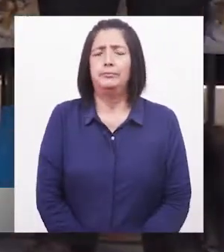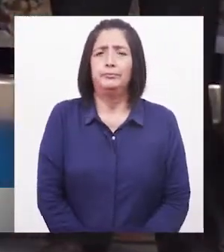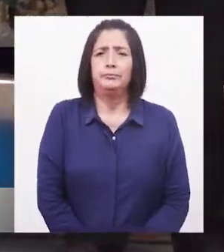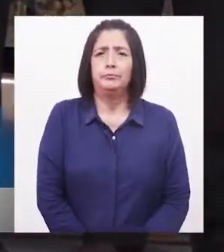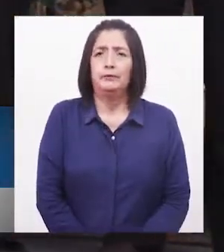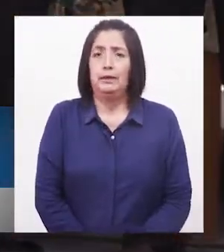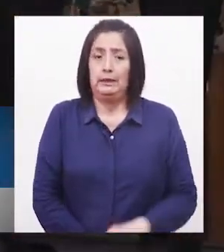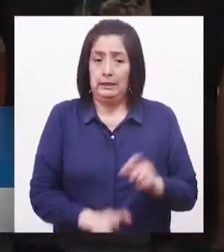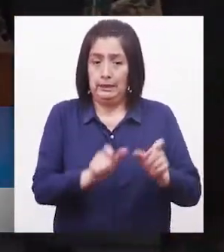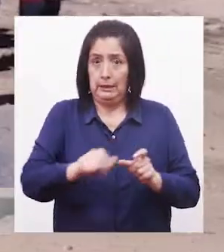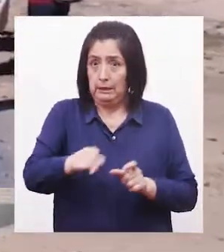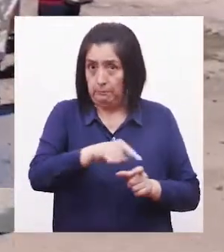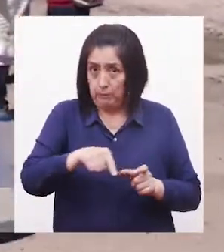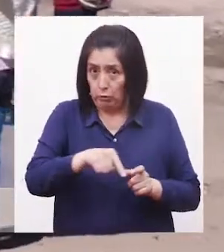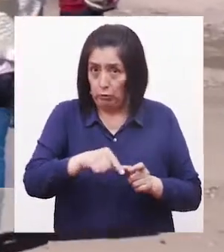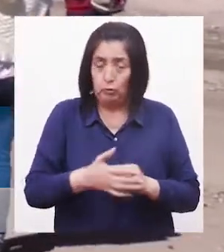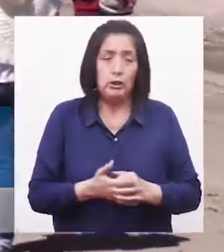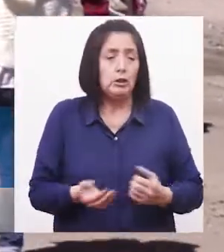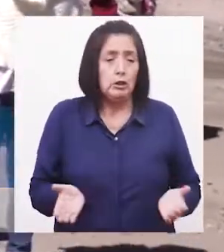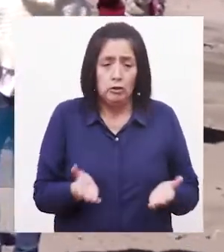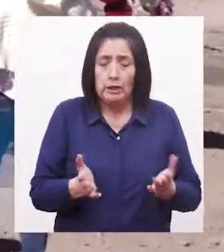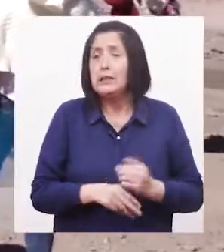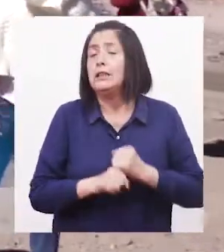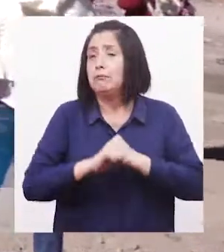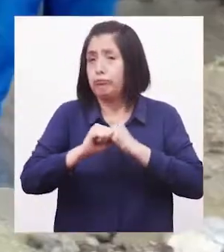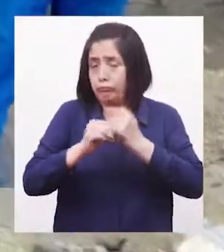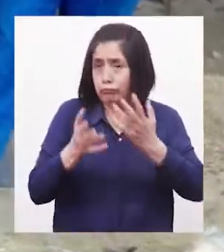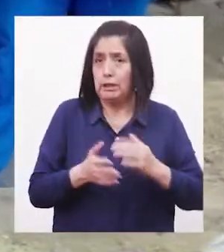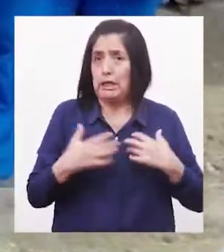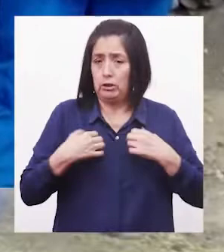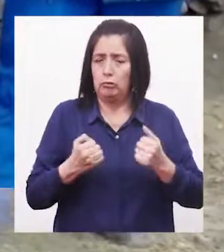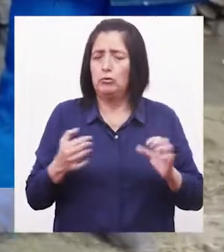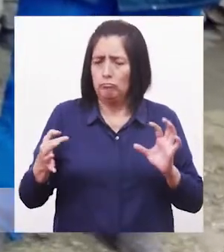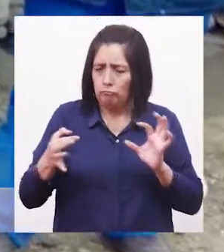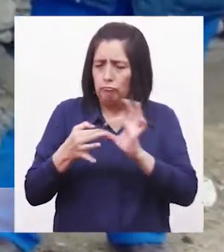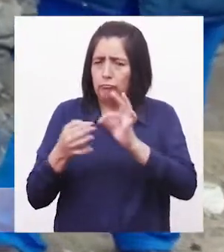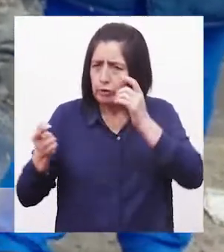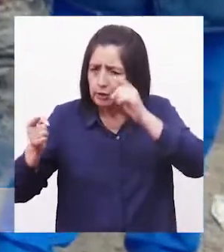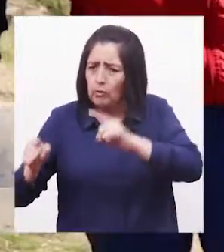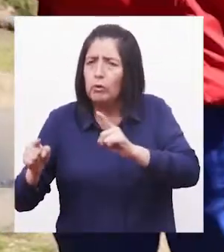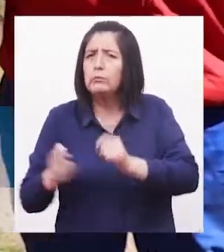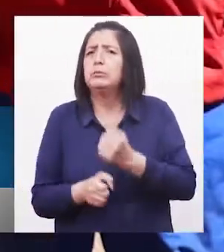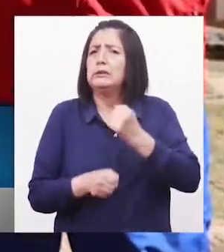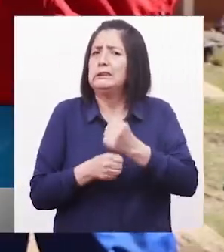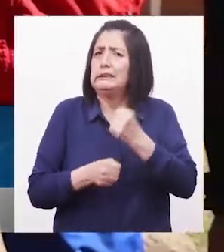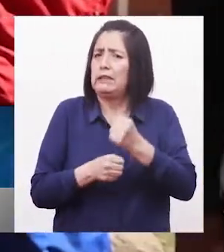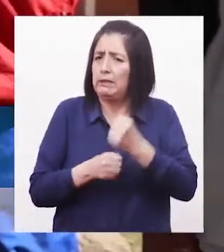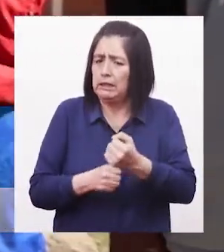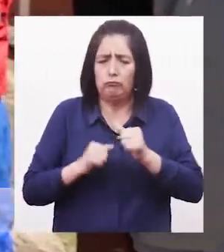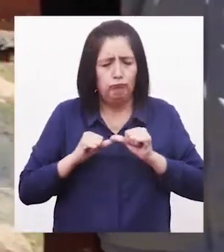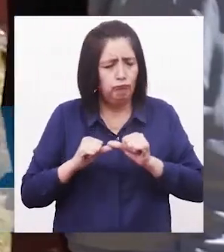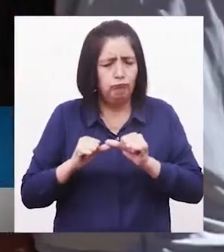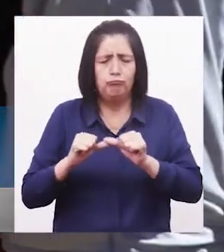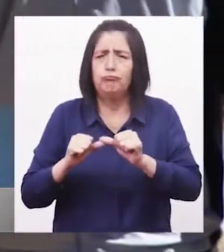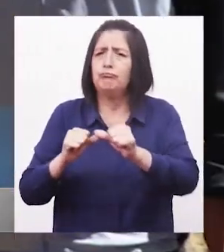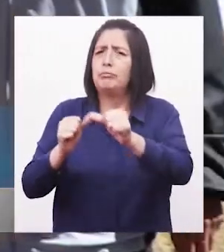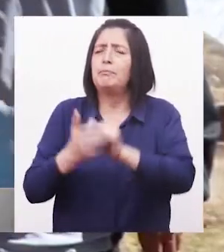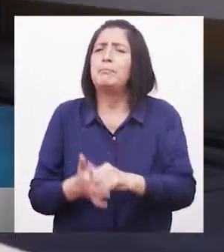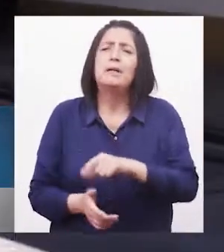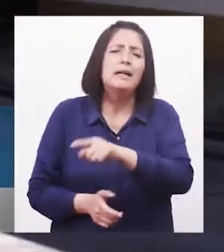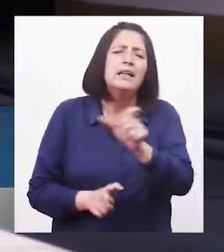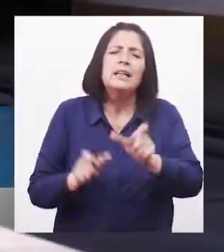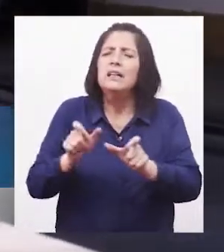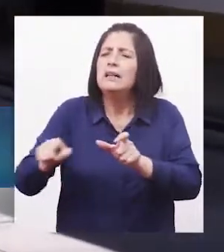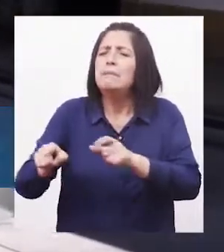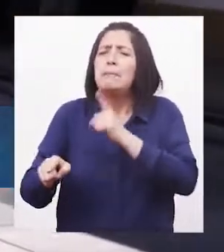El personal y promotores de la salud son aliados estratégicos, ya que realizan una labor de manera permanente para sensibilizar